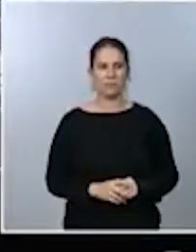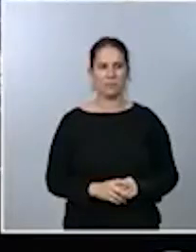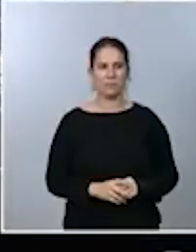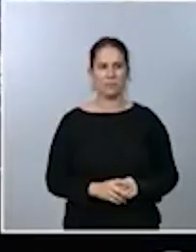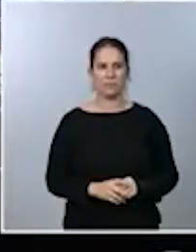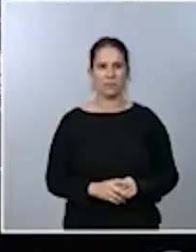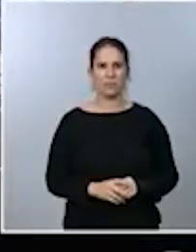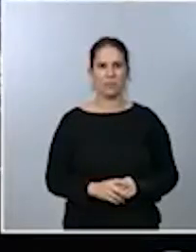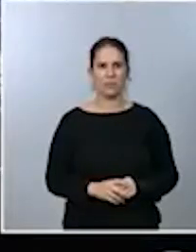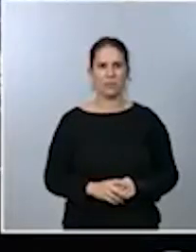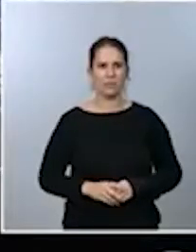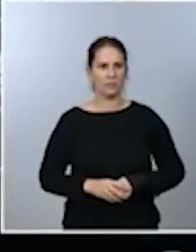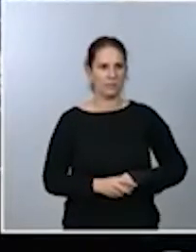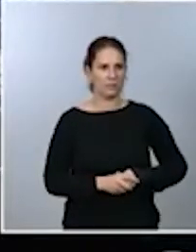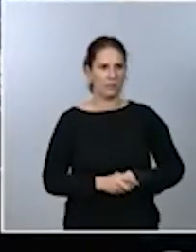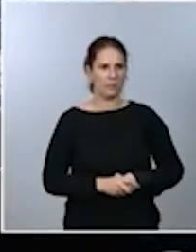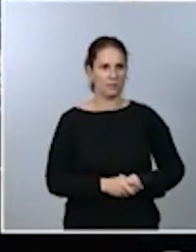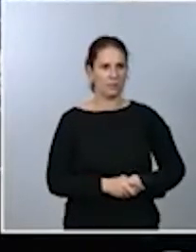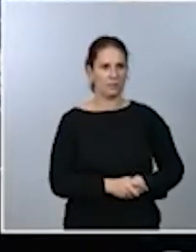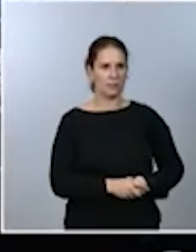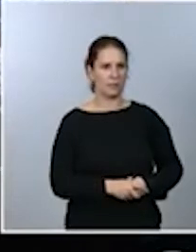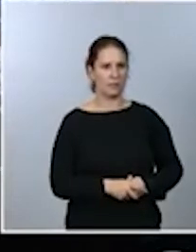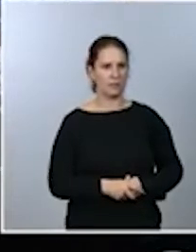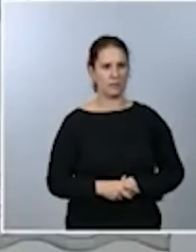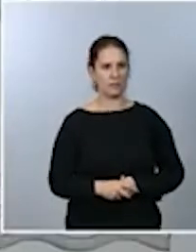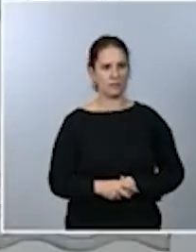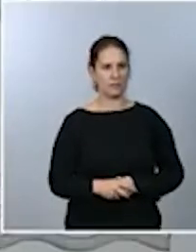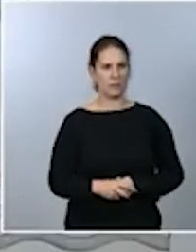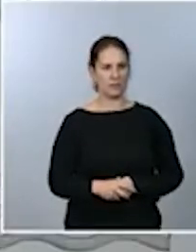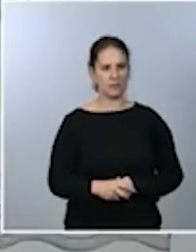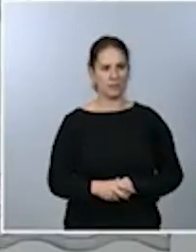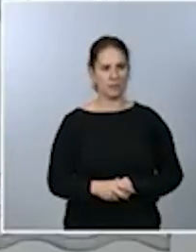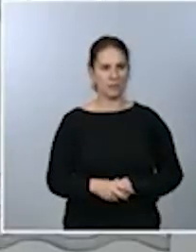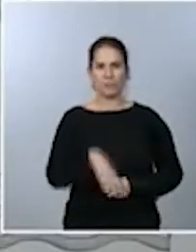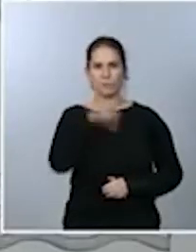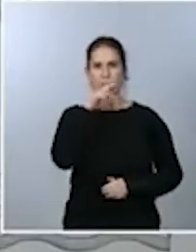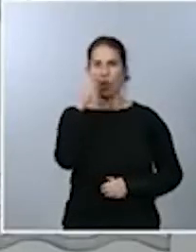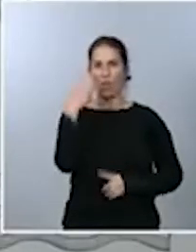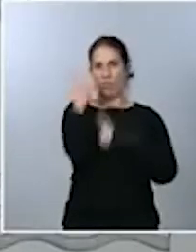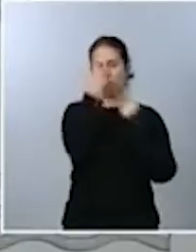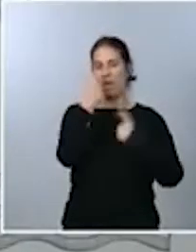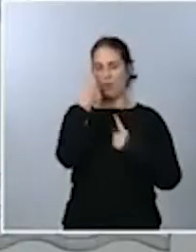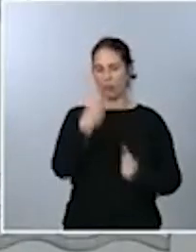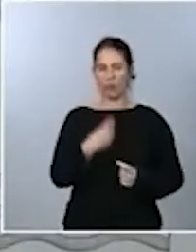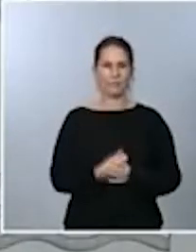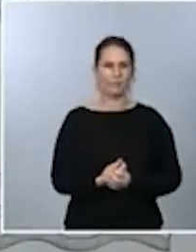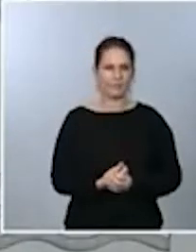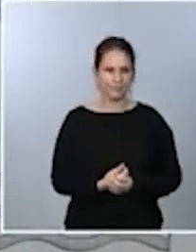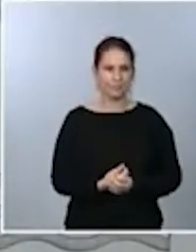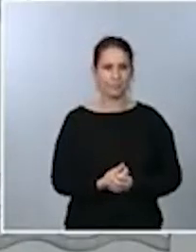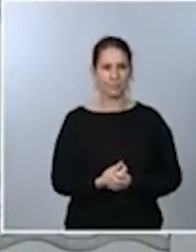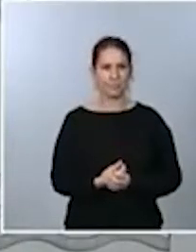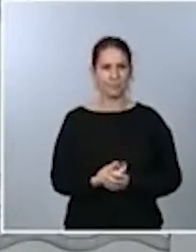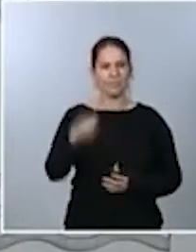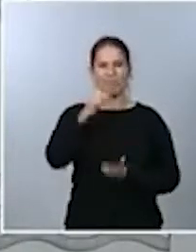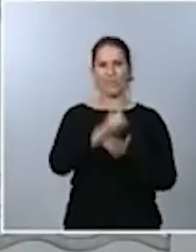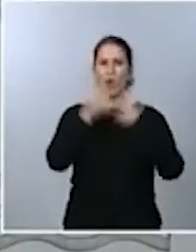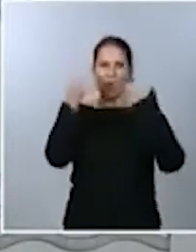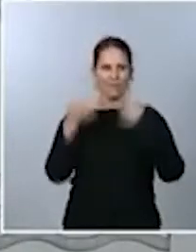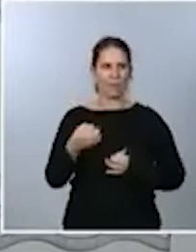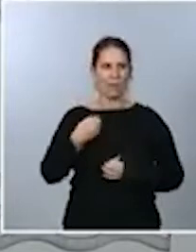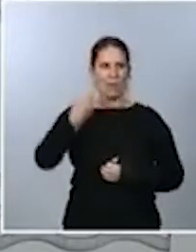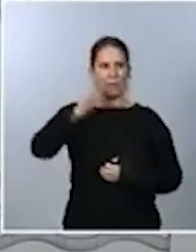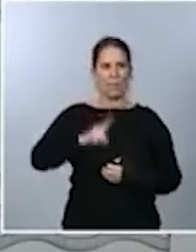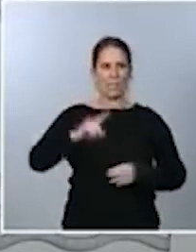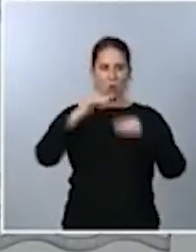Gracias, gracias, ministro. Y en relación con las otras dos preguntas, Carlos, bueno, decirle y volver a confirmar que durante el mes de octubre el